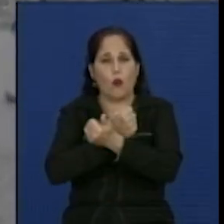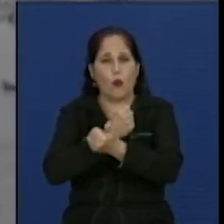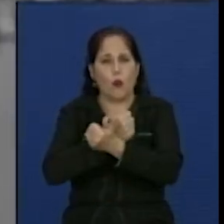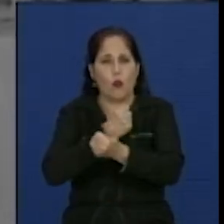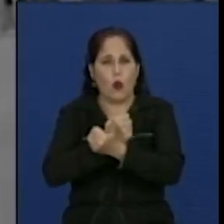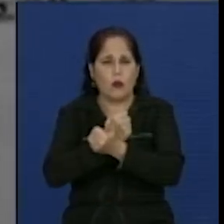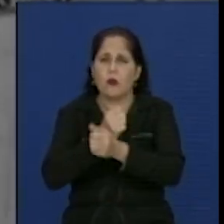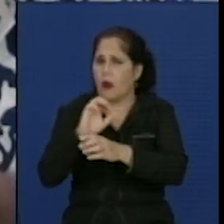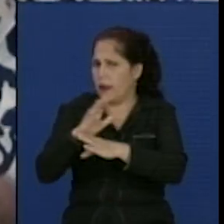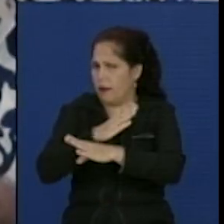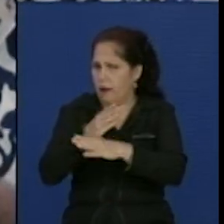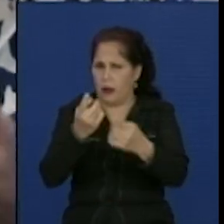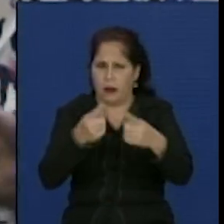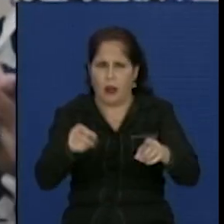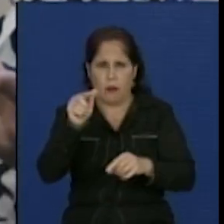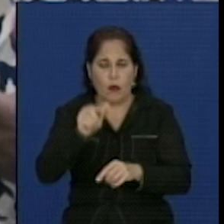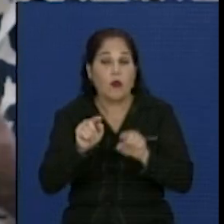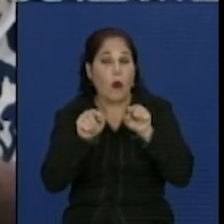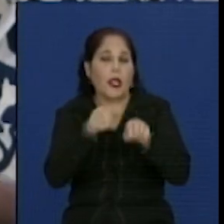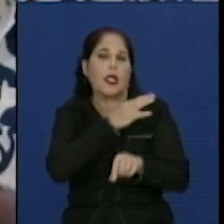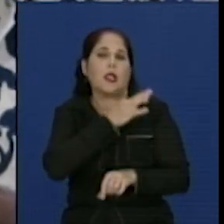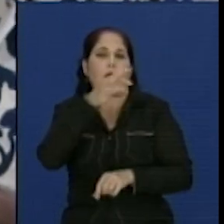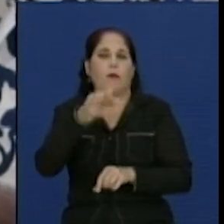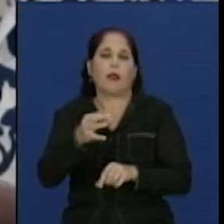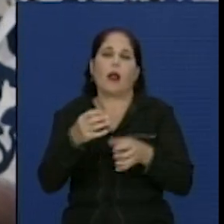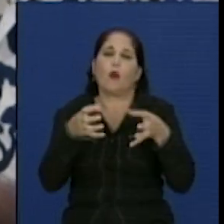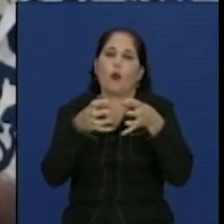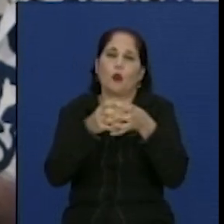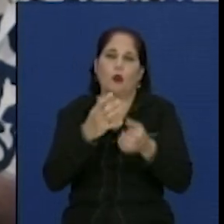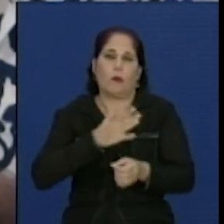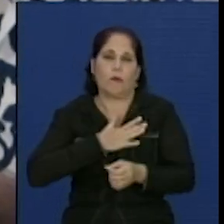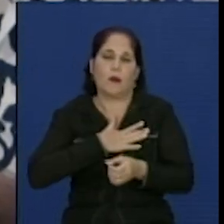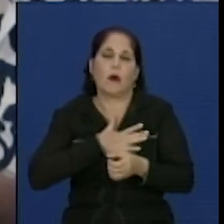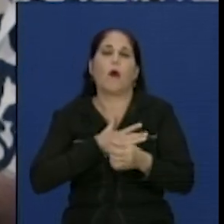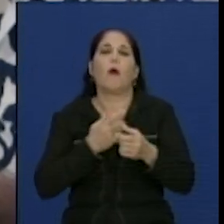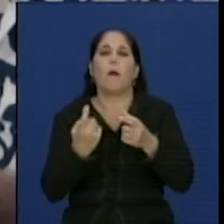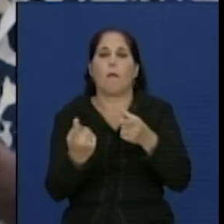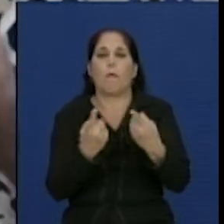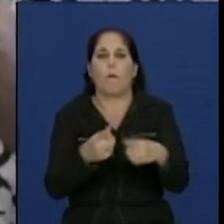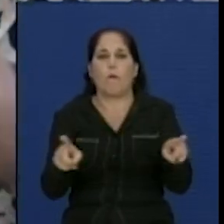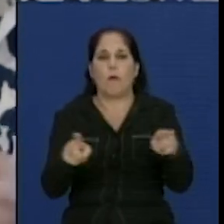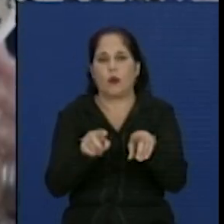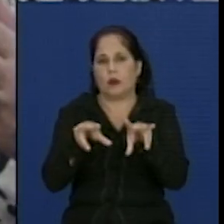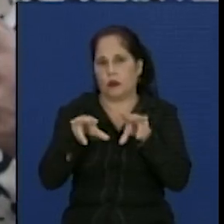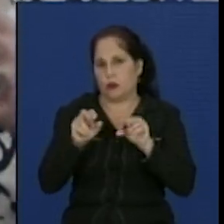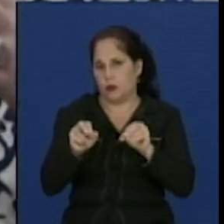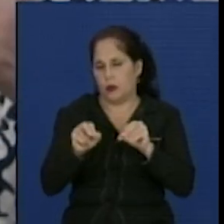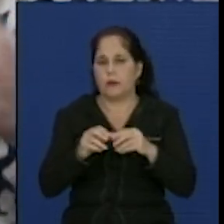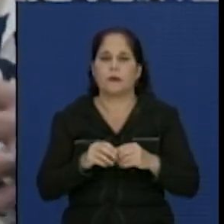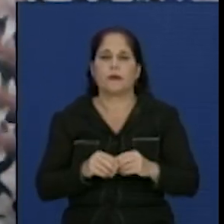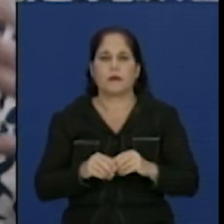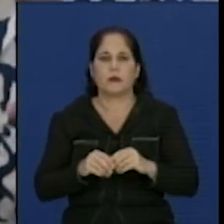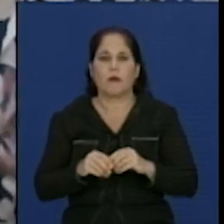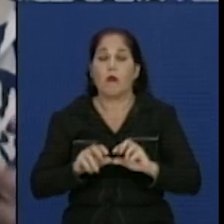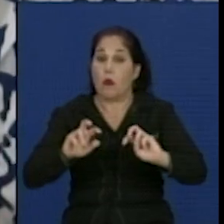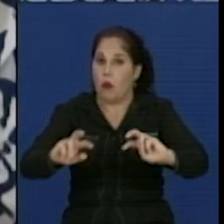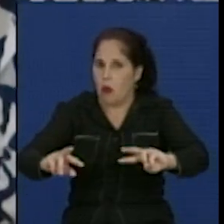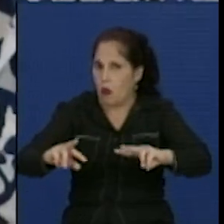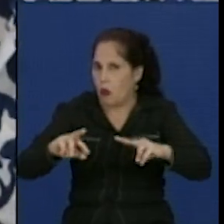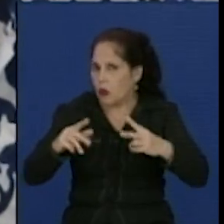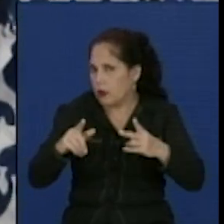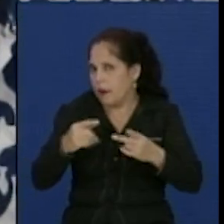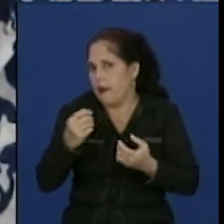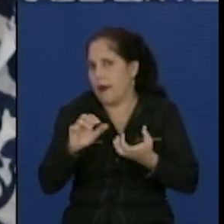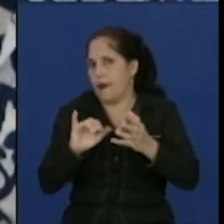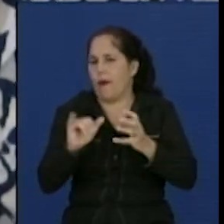Bambán, Gonzalo Rubalcaba, Yisi García, y como recrear el tema y volver a darle luz a